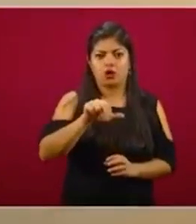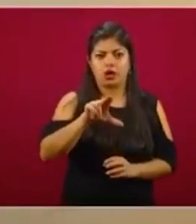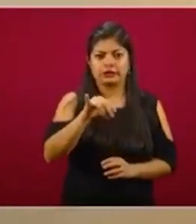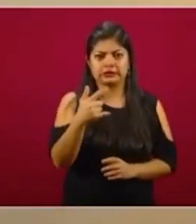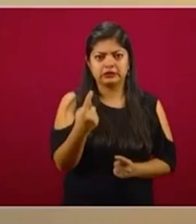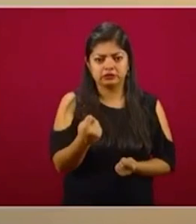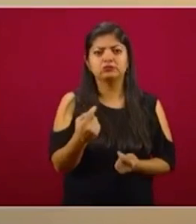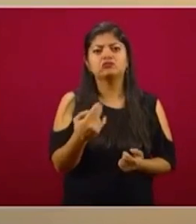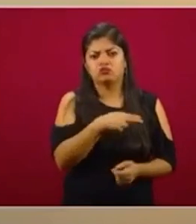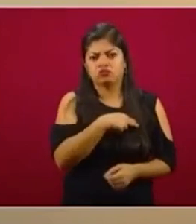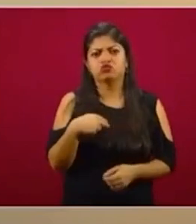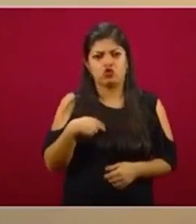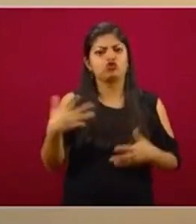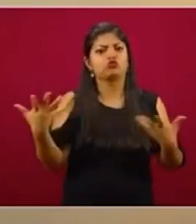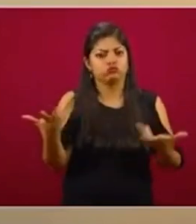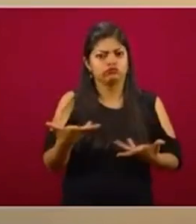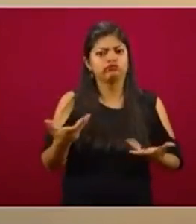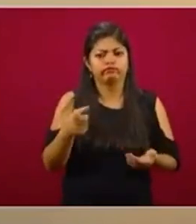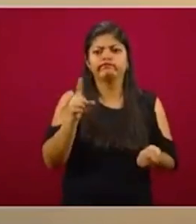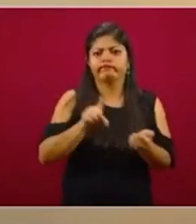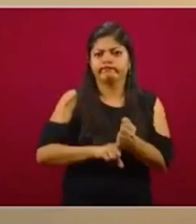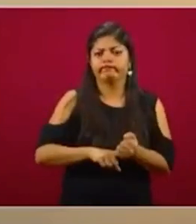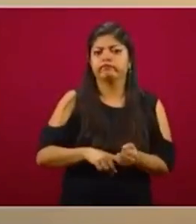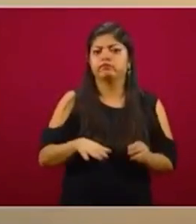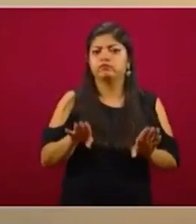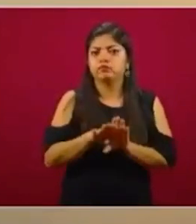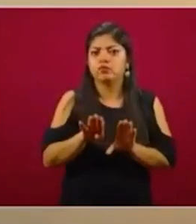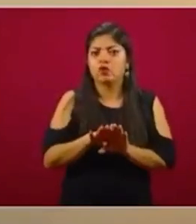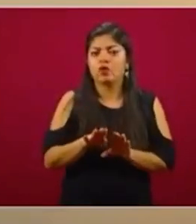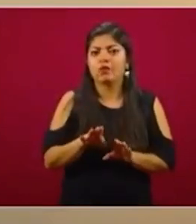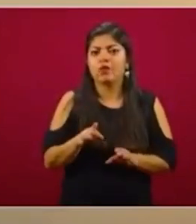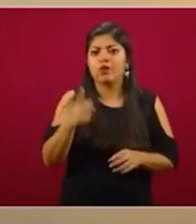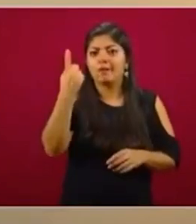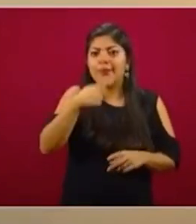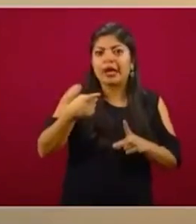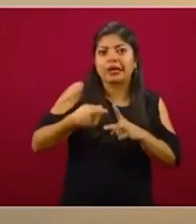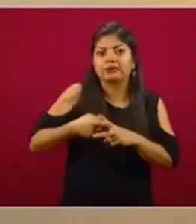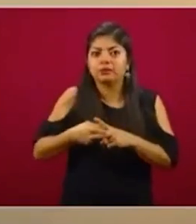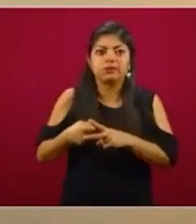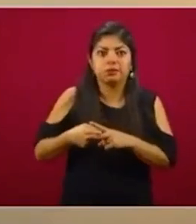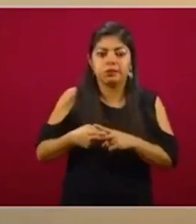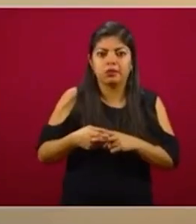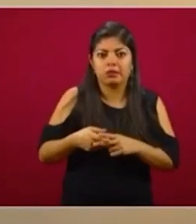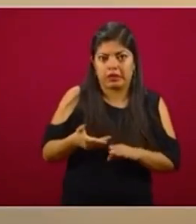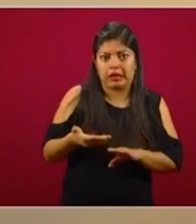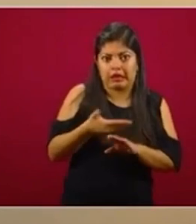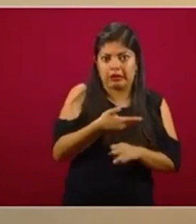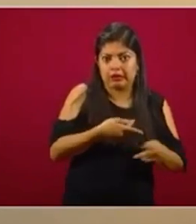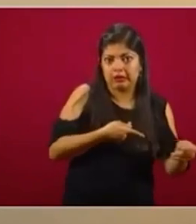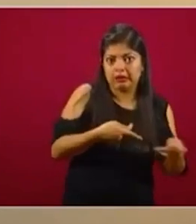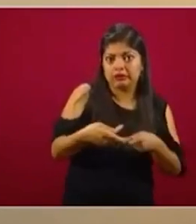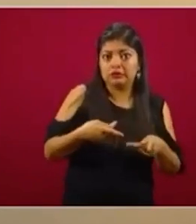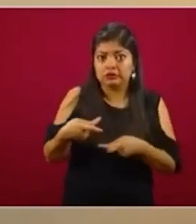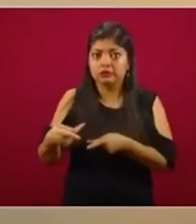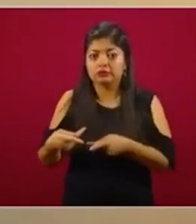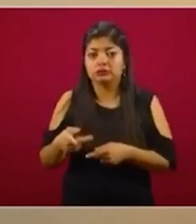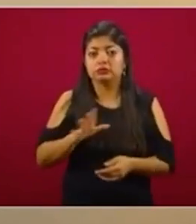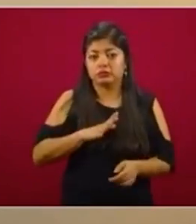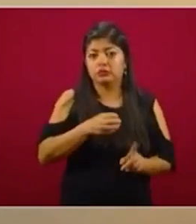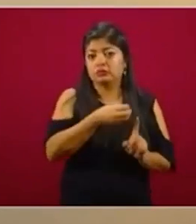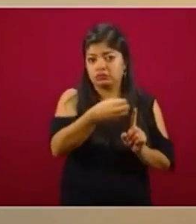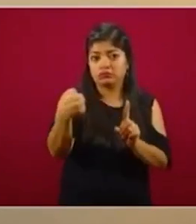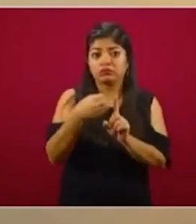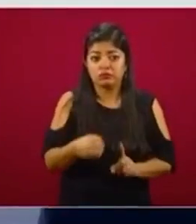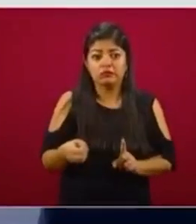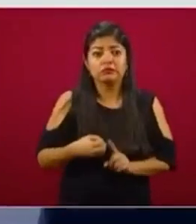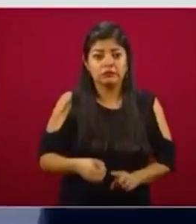un proyecto nacional de investigación e incidencia, COVID-19, dentro del cual se han organizado una serie